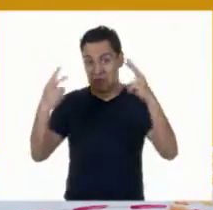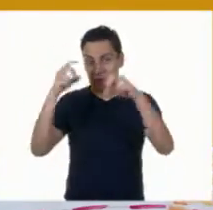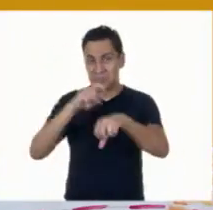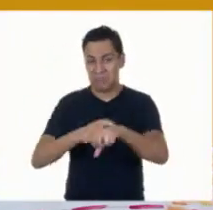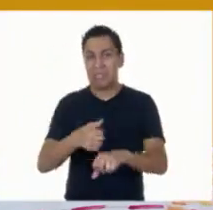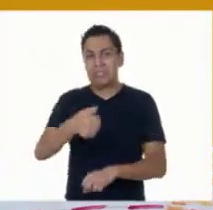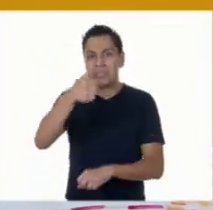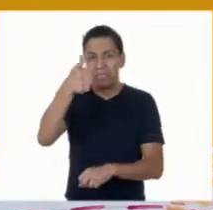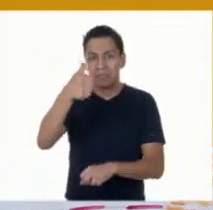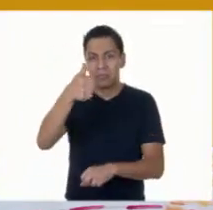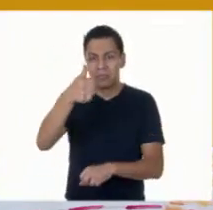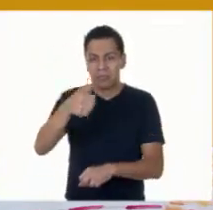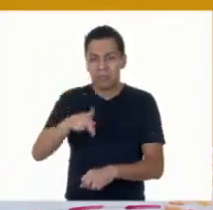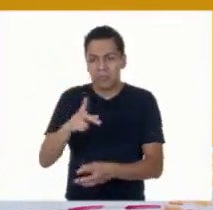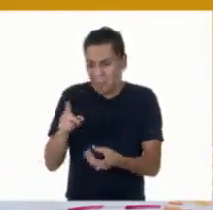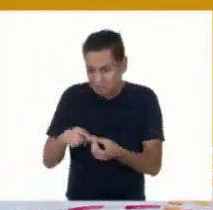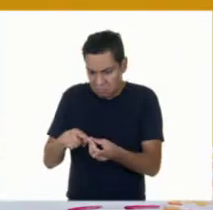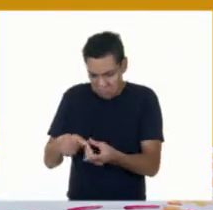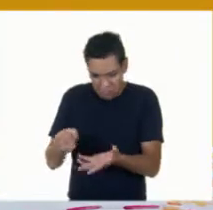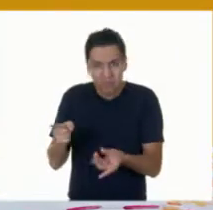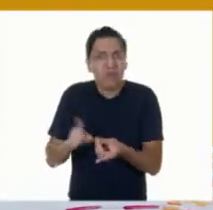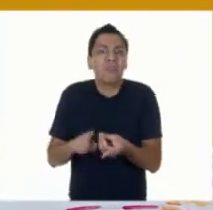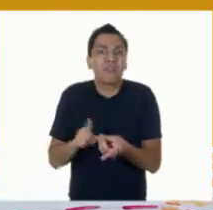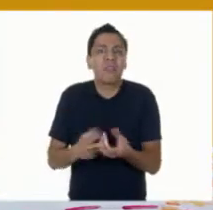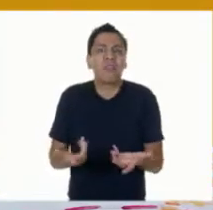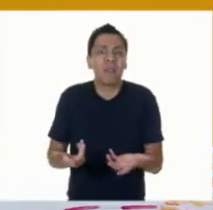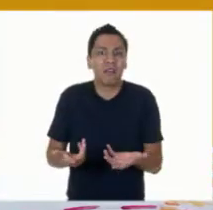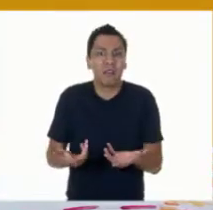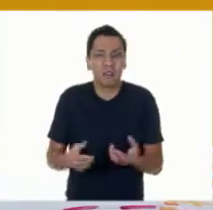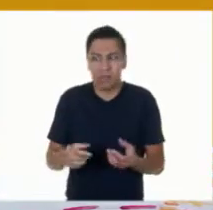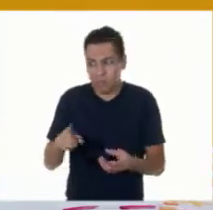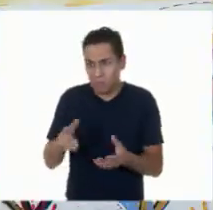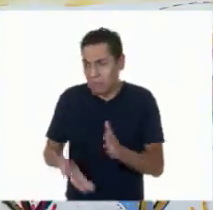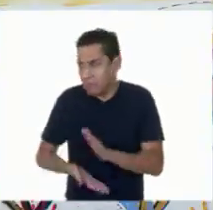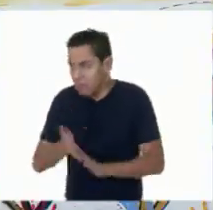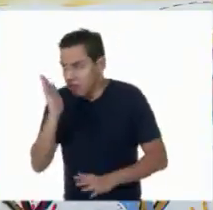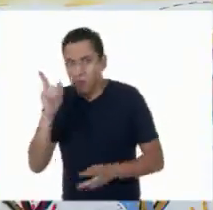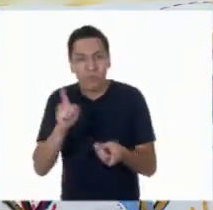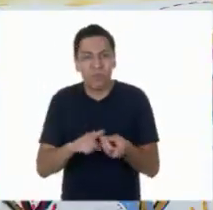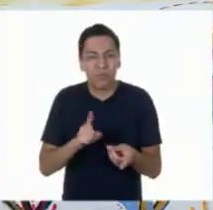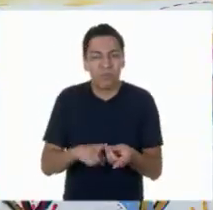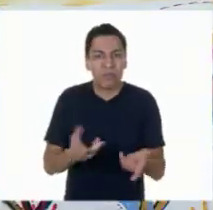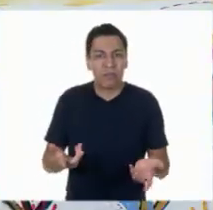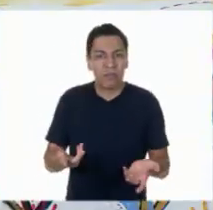reuniríamos a las seis de la tarde, pero pues no me enviaron ninguna calle y menos un número para llegar.